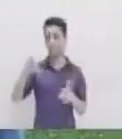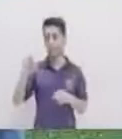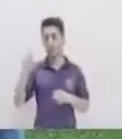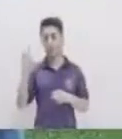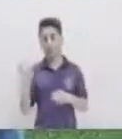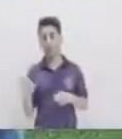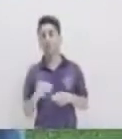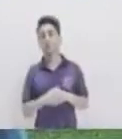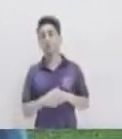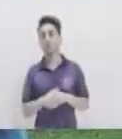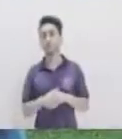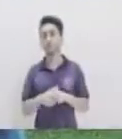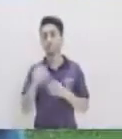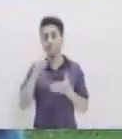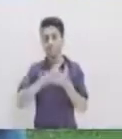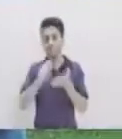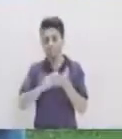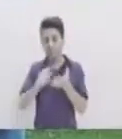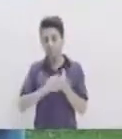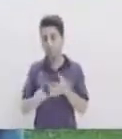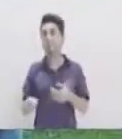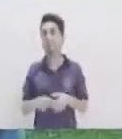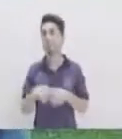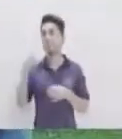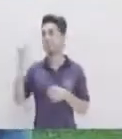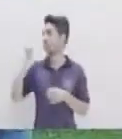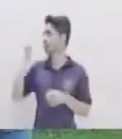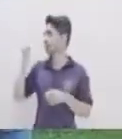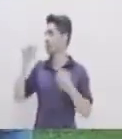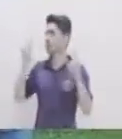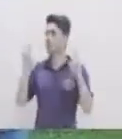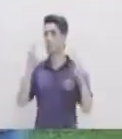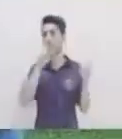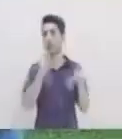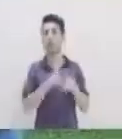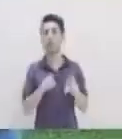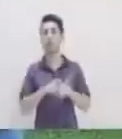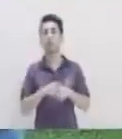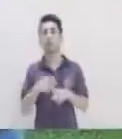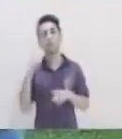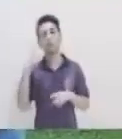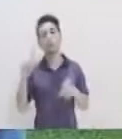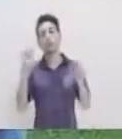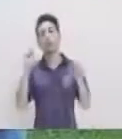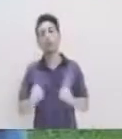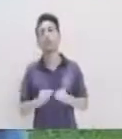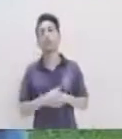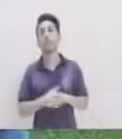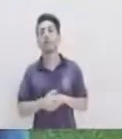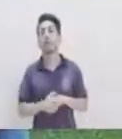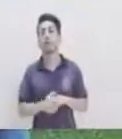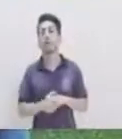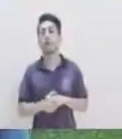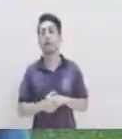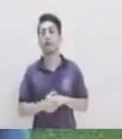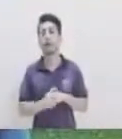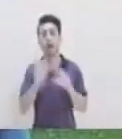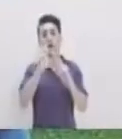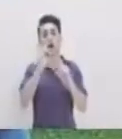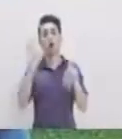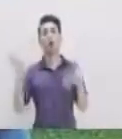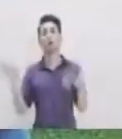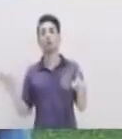modos ¿Verdad? De la escritura Y este tema Pues también nos ha ayudado mucho A poder clasificar Por ejemplo Las